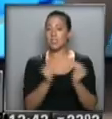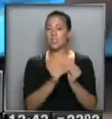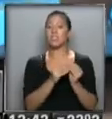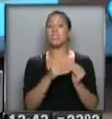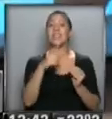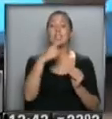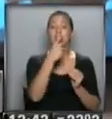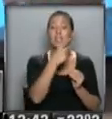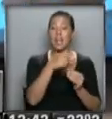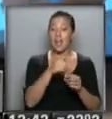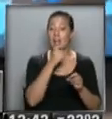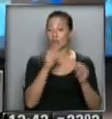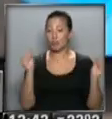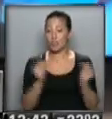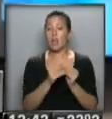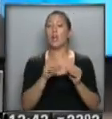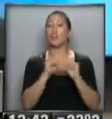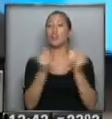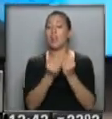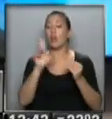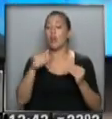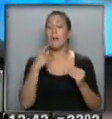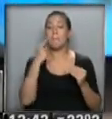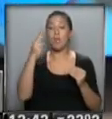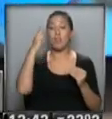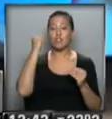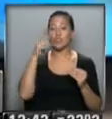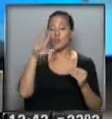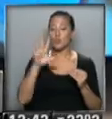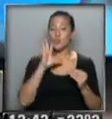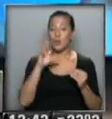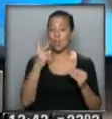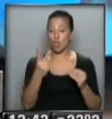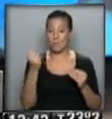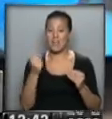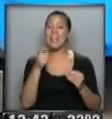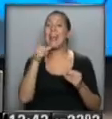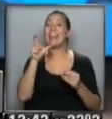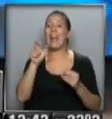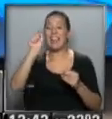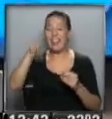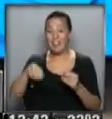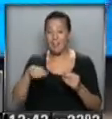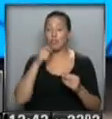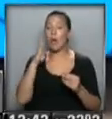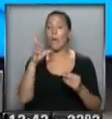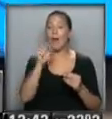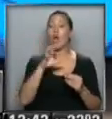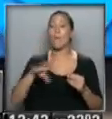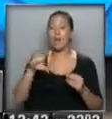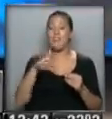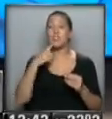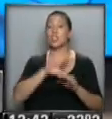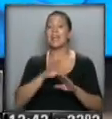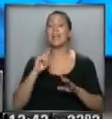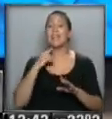pesos por cada hijo acumulado a lo largo del año, son 1952 pesos que en la tarjeta de débito que ella tiene del Banco Provincia van a estar depositados